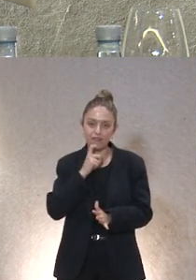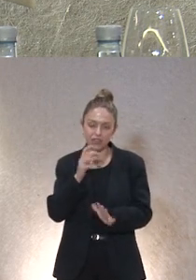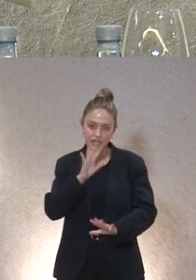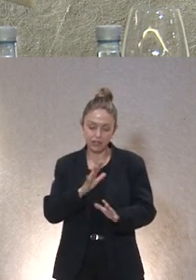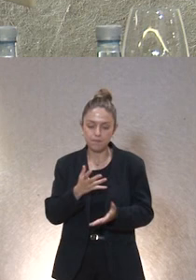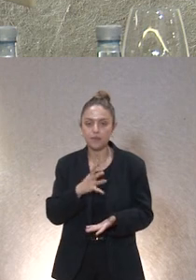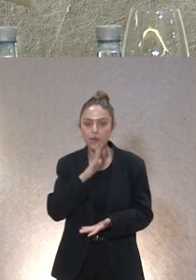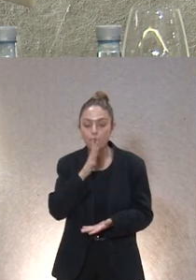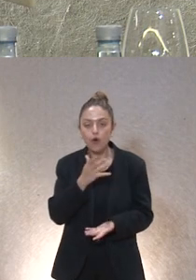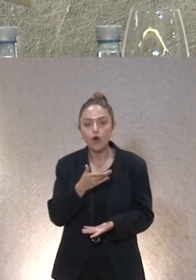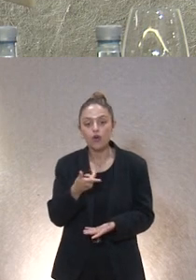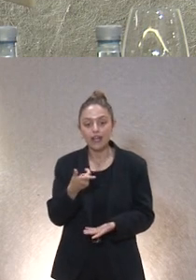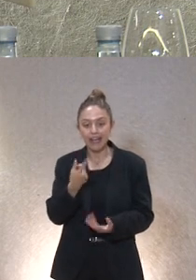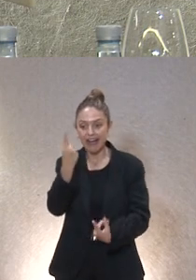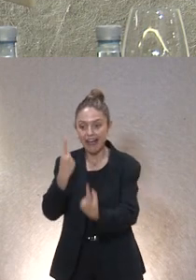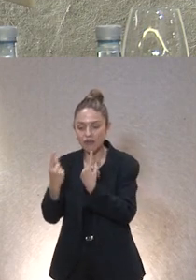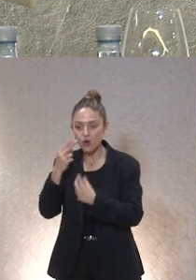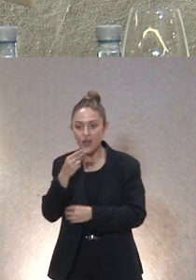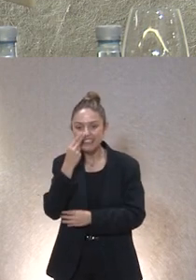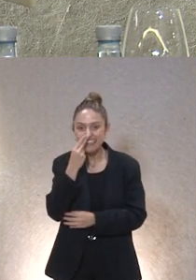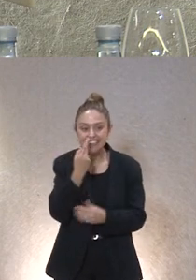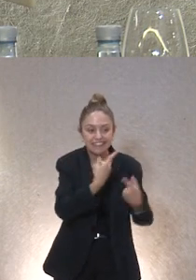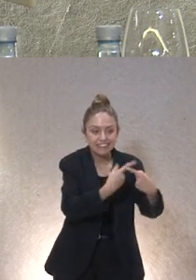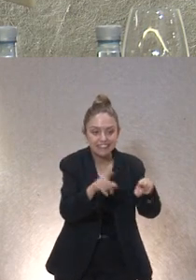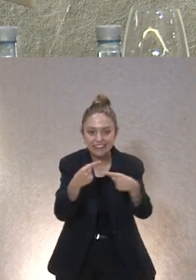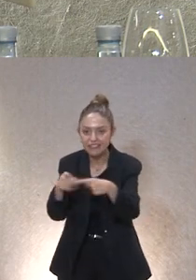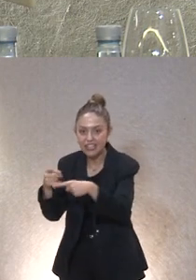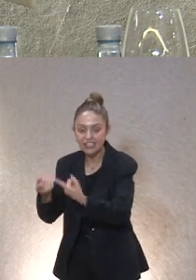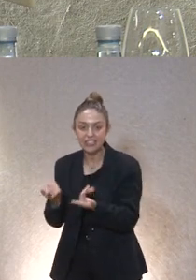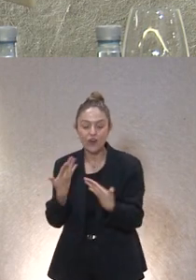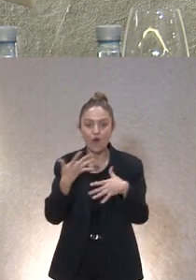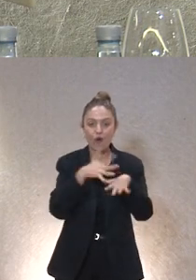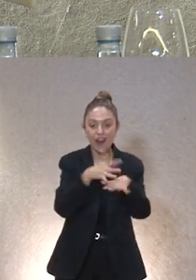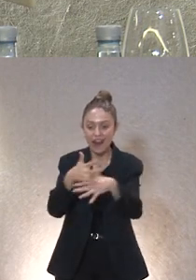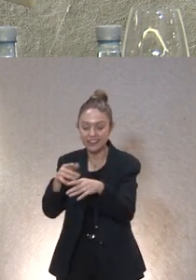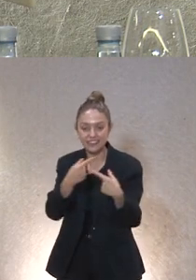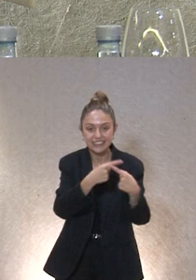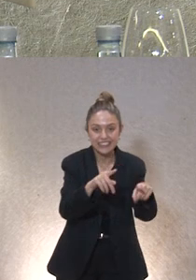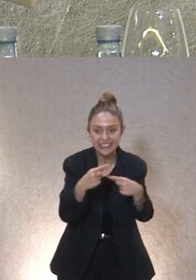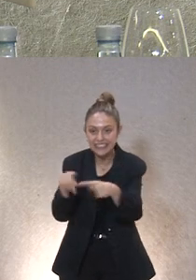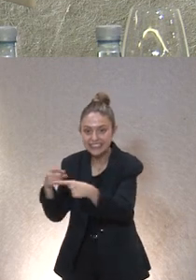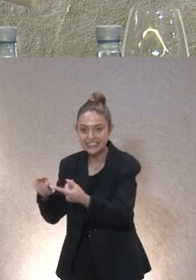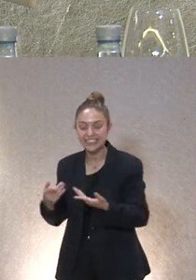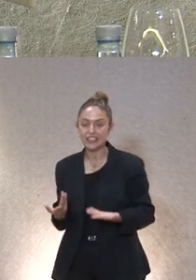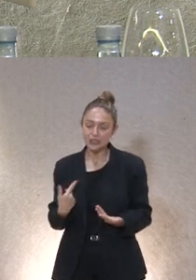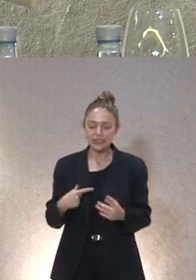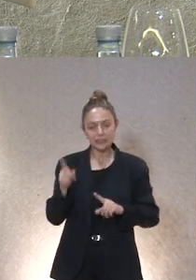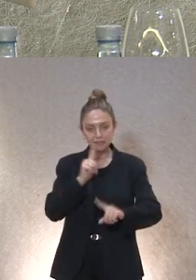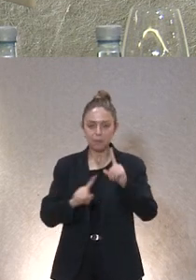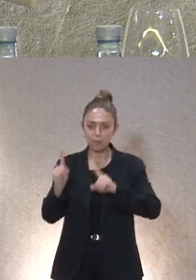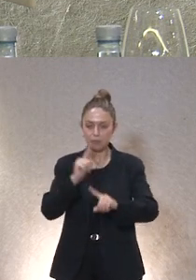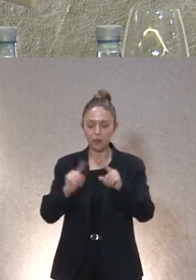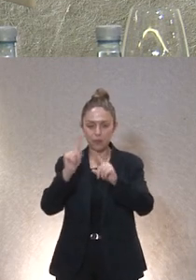redes cada uno tiene un interés distinto y cada uno puede utilizar una red distinta entonces claro ahí es un problema